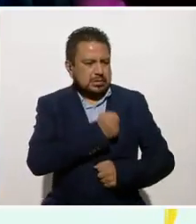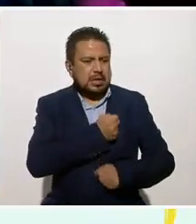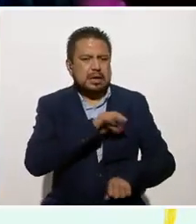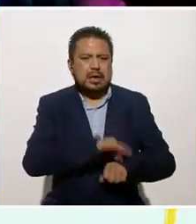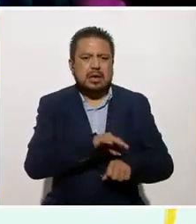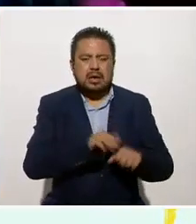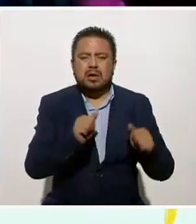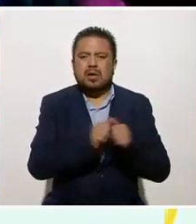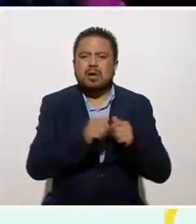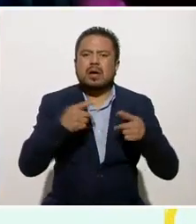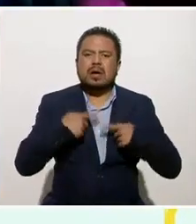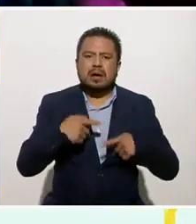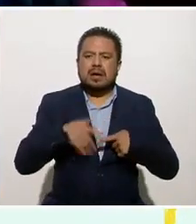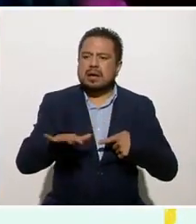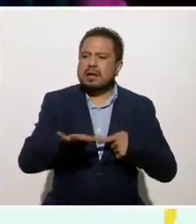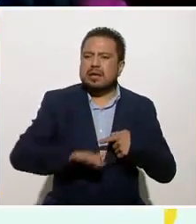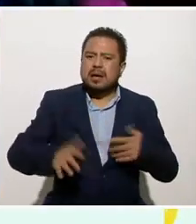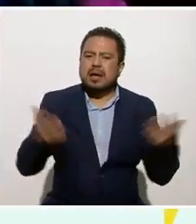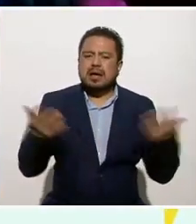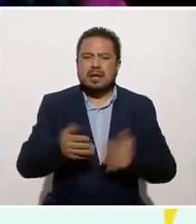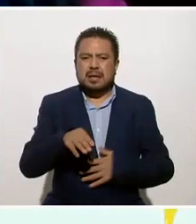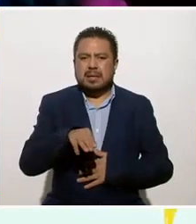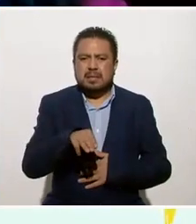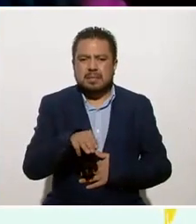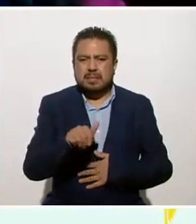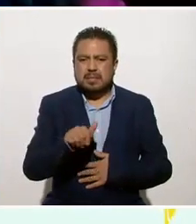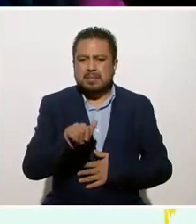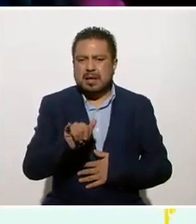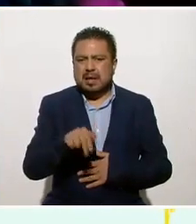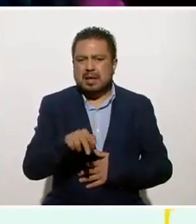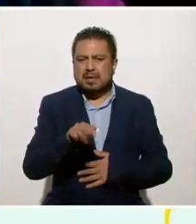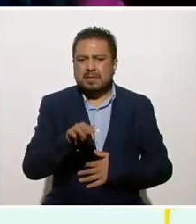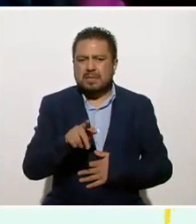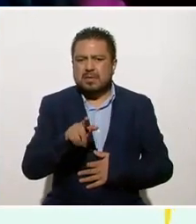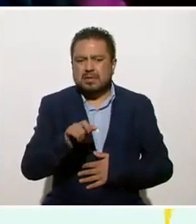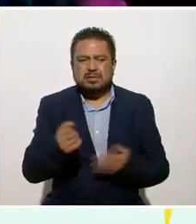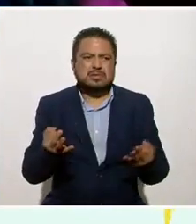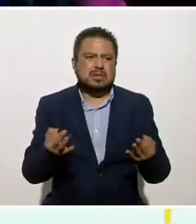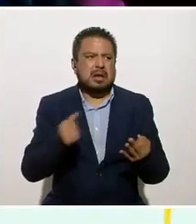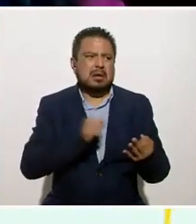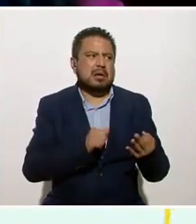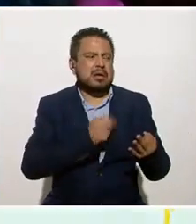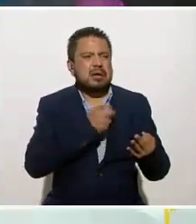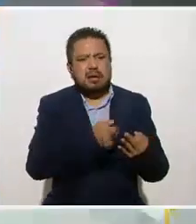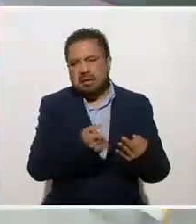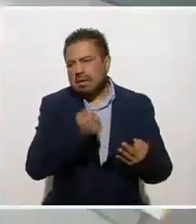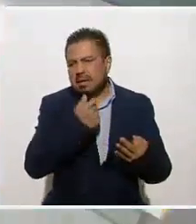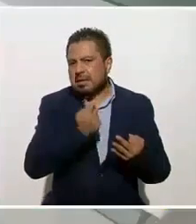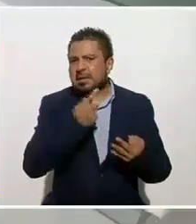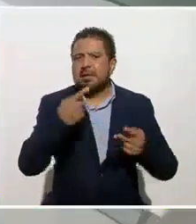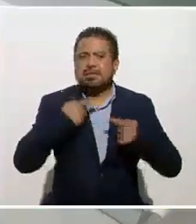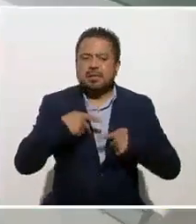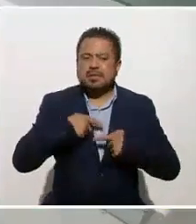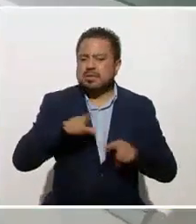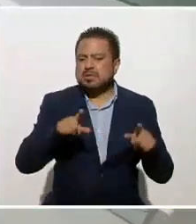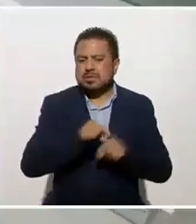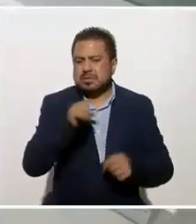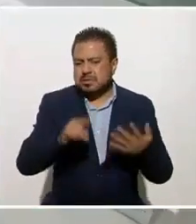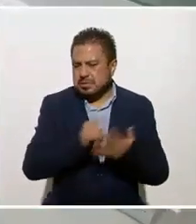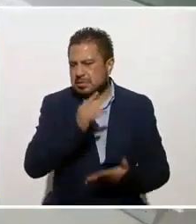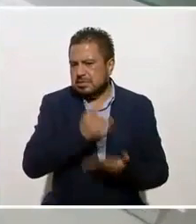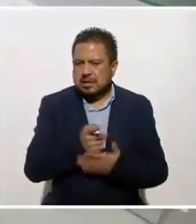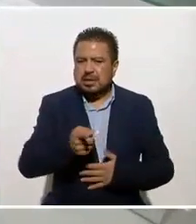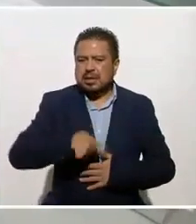en la gente que practicaba mindfulness, o meditación en ese momento, y se medicaba, y la gente que simplemente se